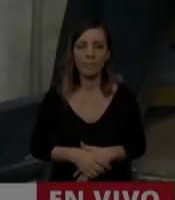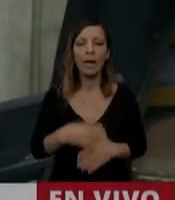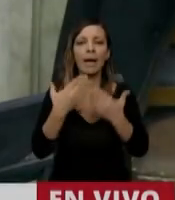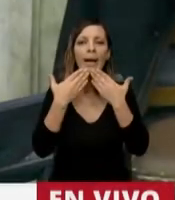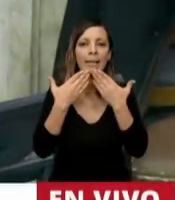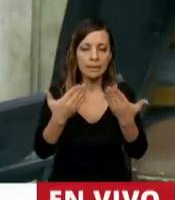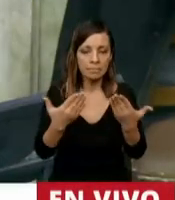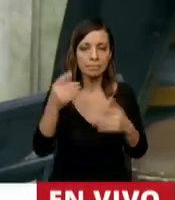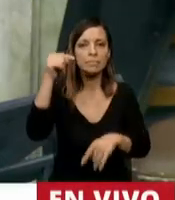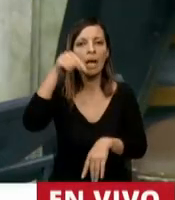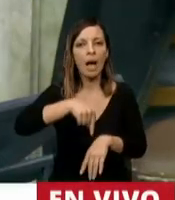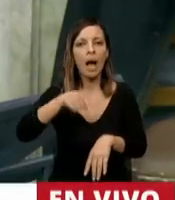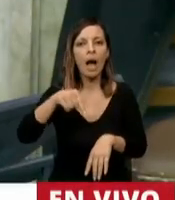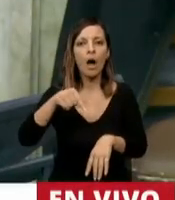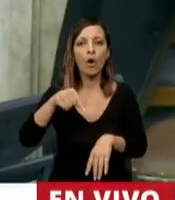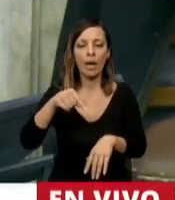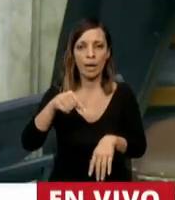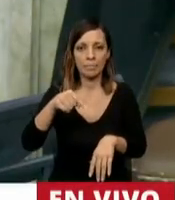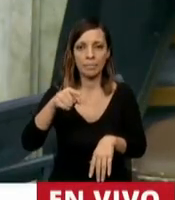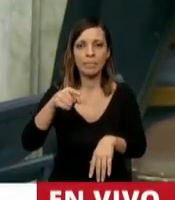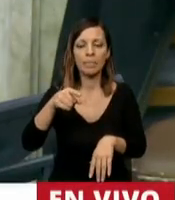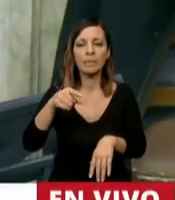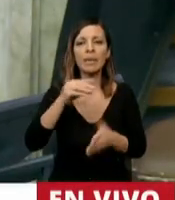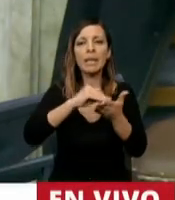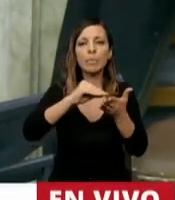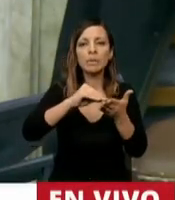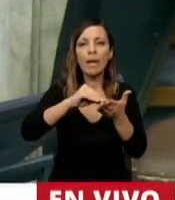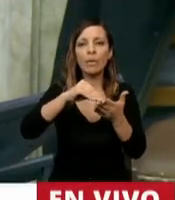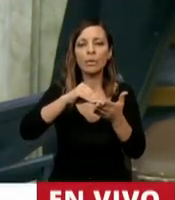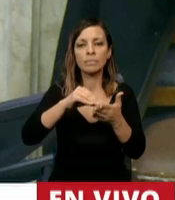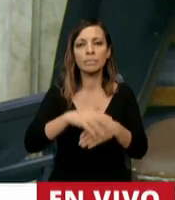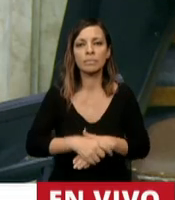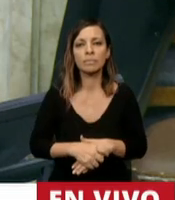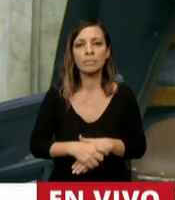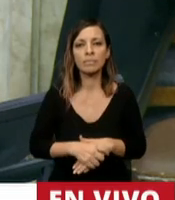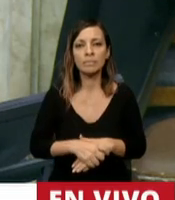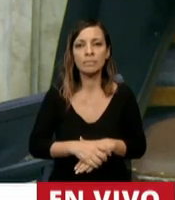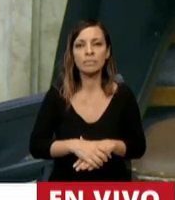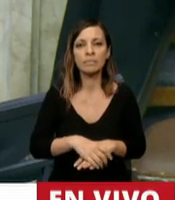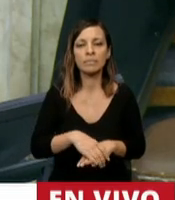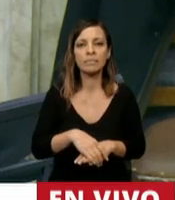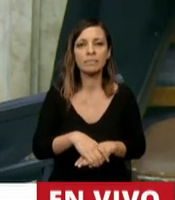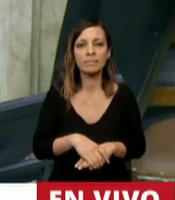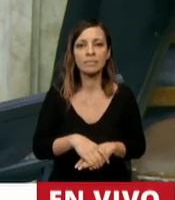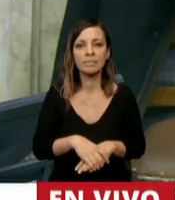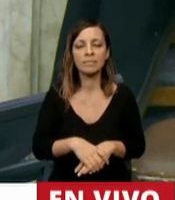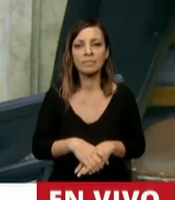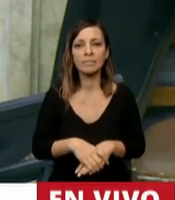Tiene la palabra el diputado Nobel, papá de Pedro, creo,